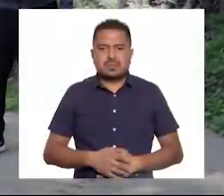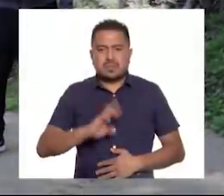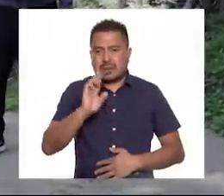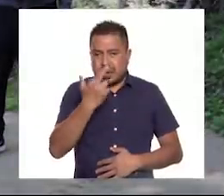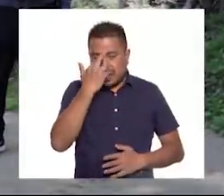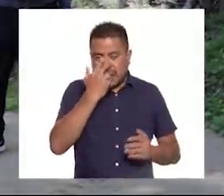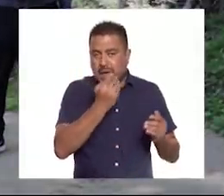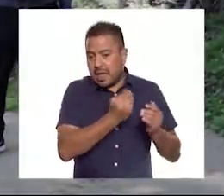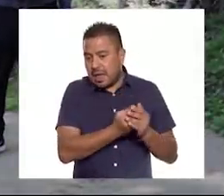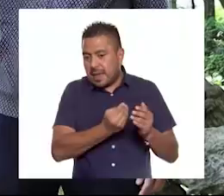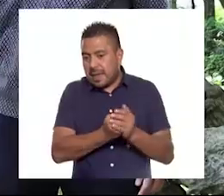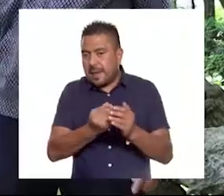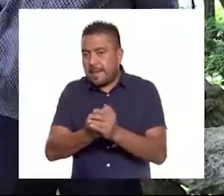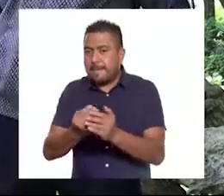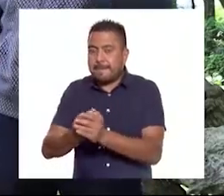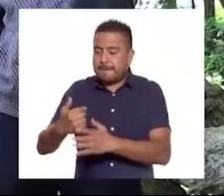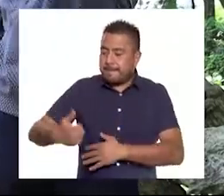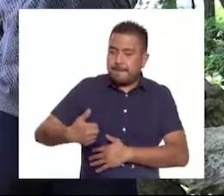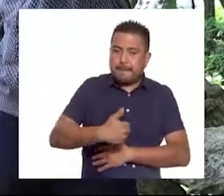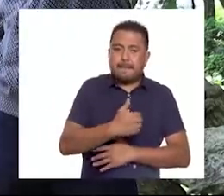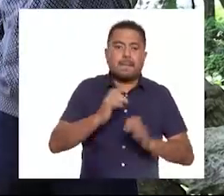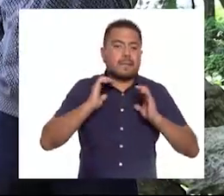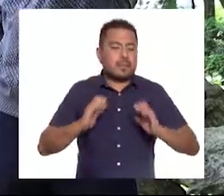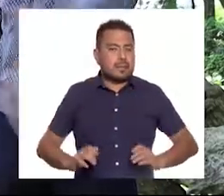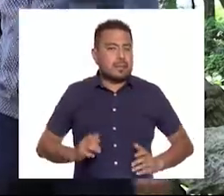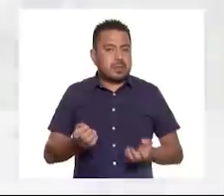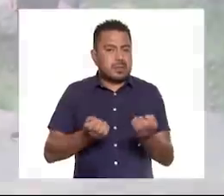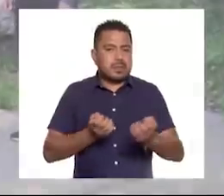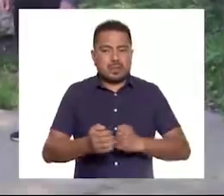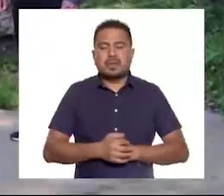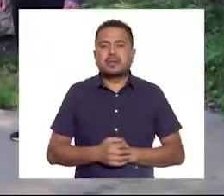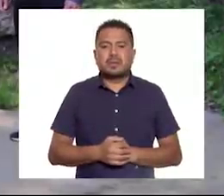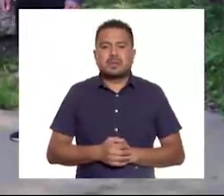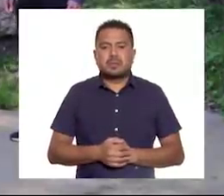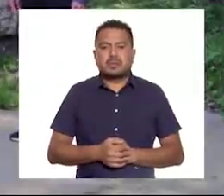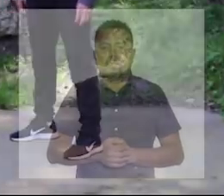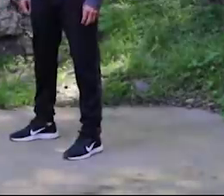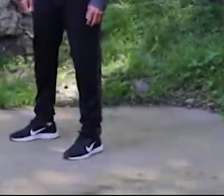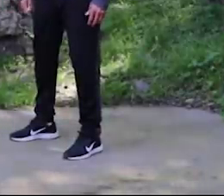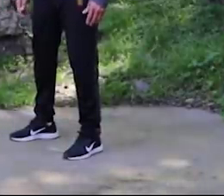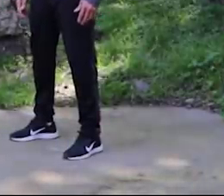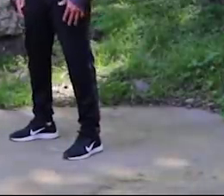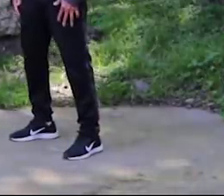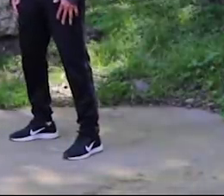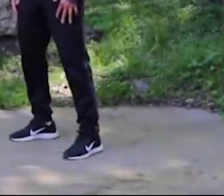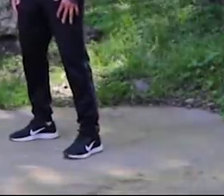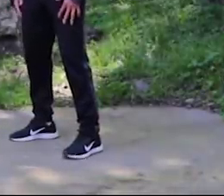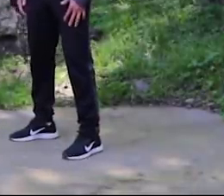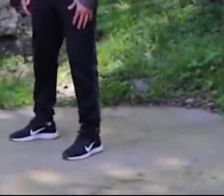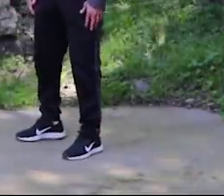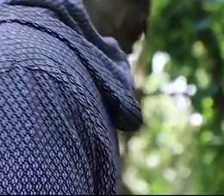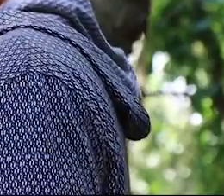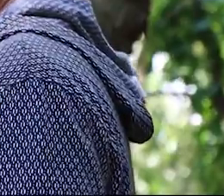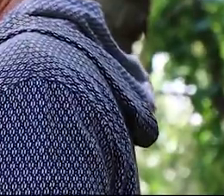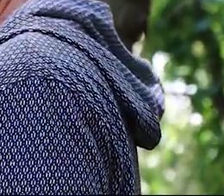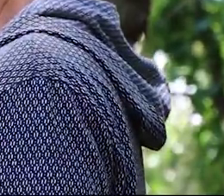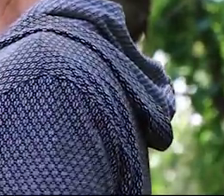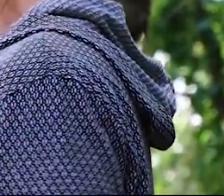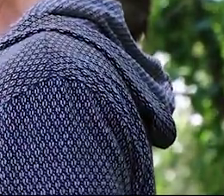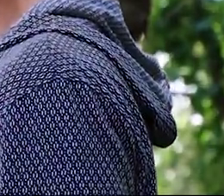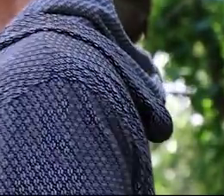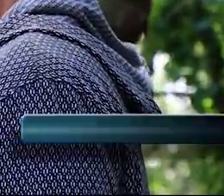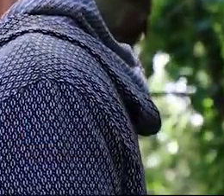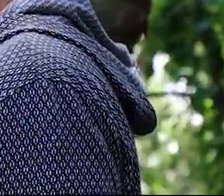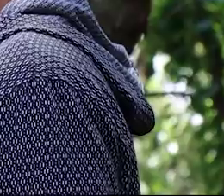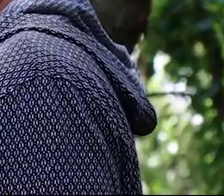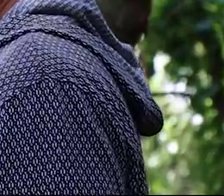Recuerda, entre clase y clase, activa tu cuerpo. Ok, vamos a trabajar pierna. Vamos a